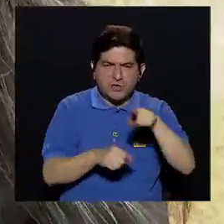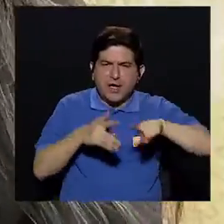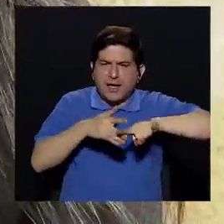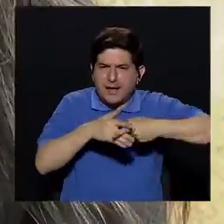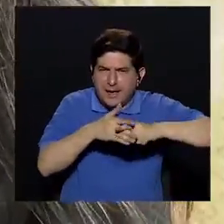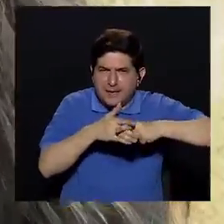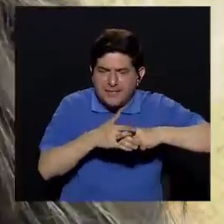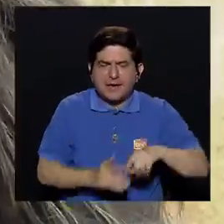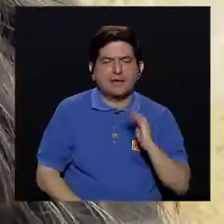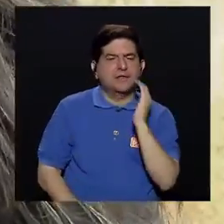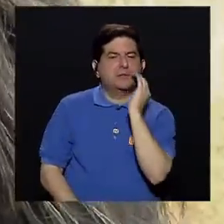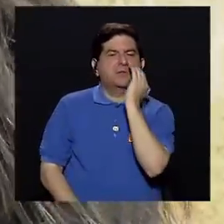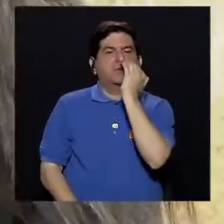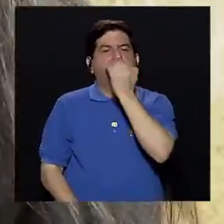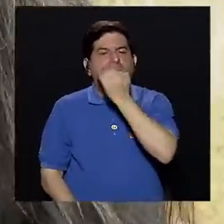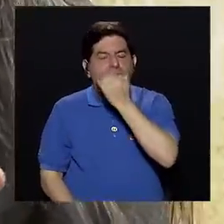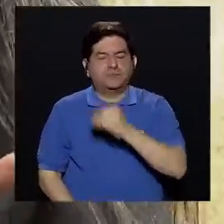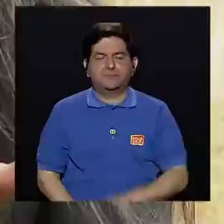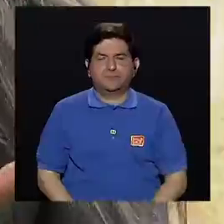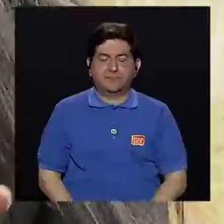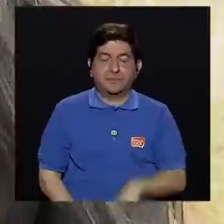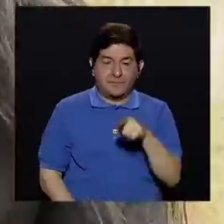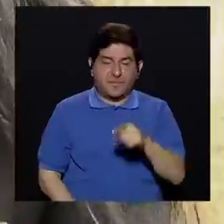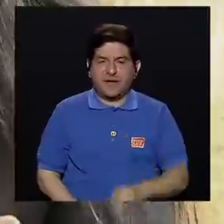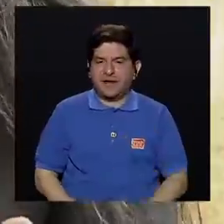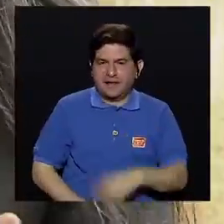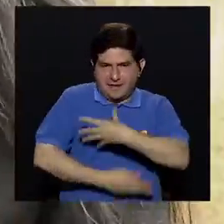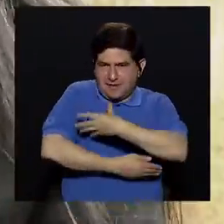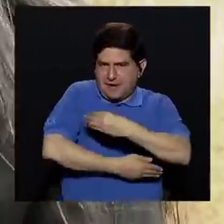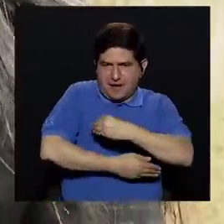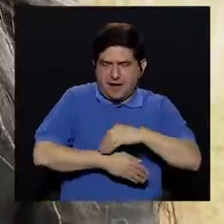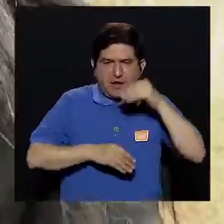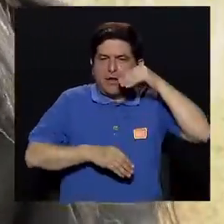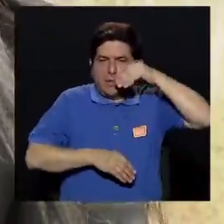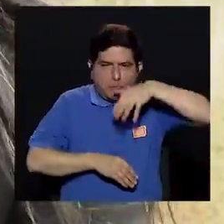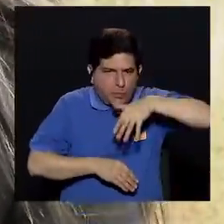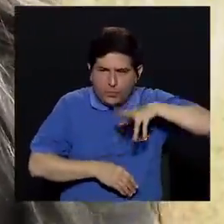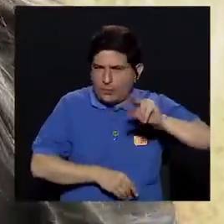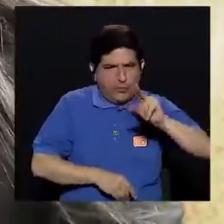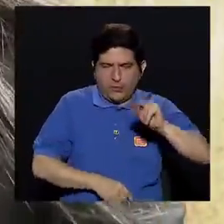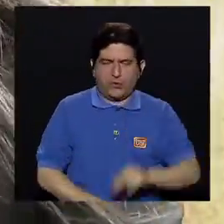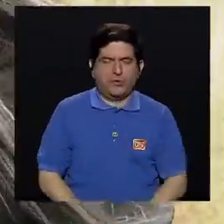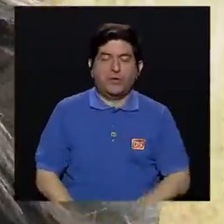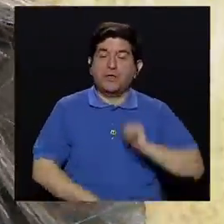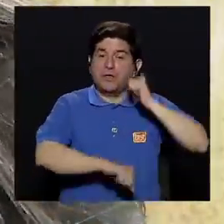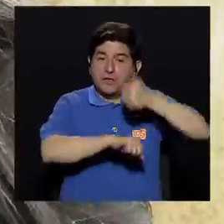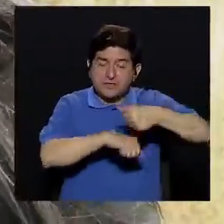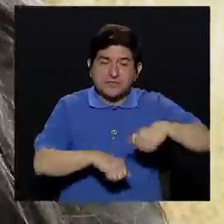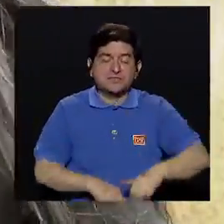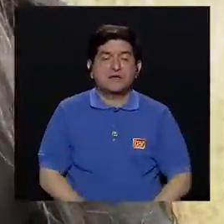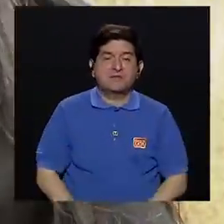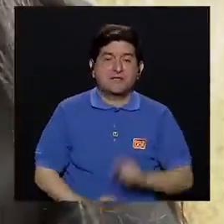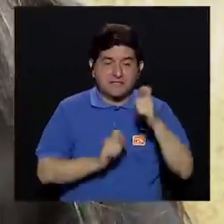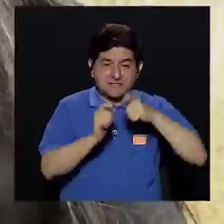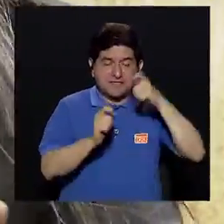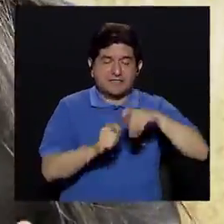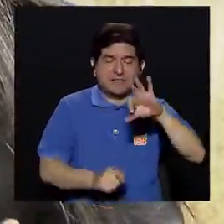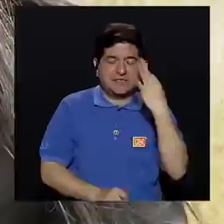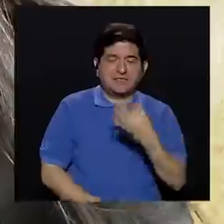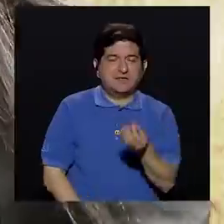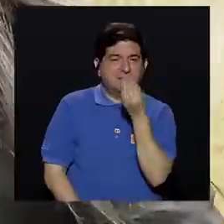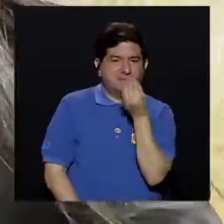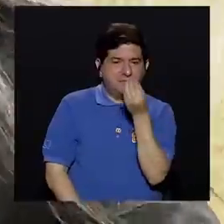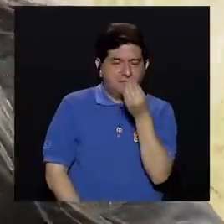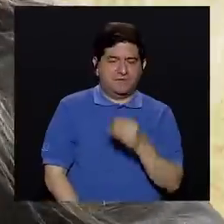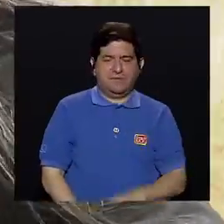aparatito como una plaquita, ¿verdad? que la tape para que el líquido no se le vaya. Y luego se determina la posición en se debe alimentar el